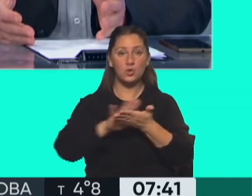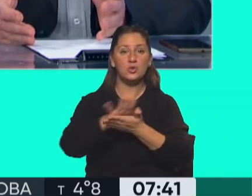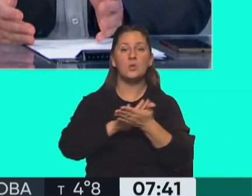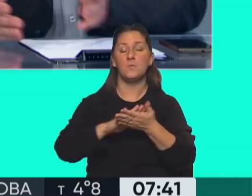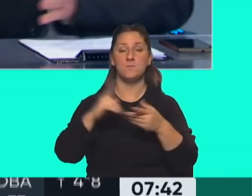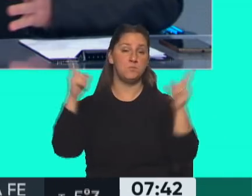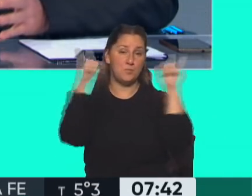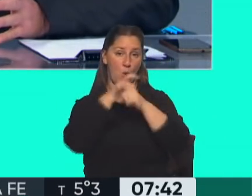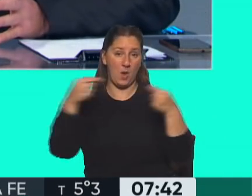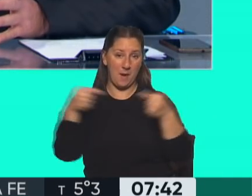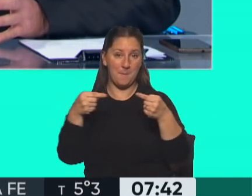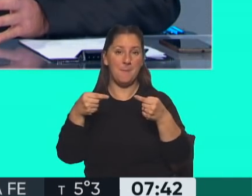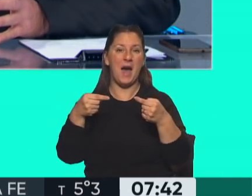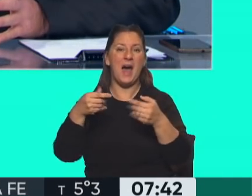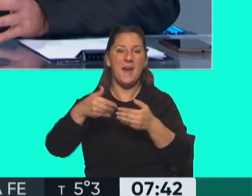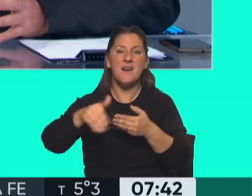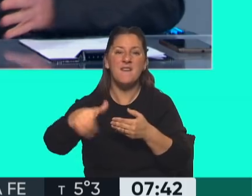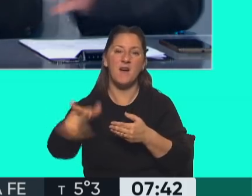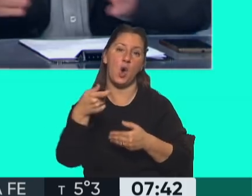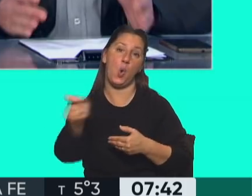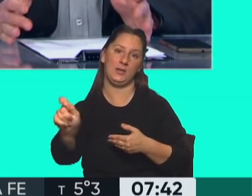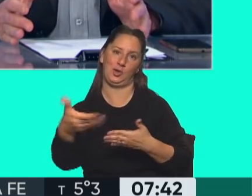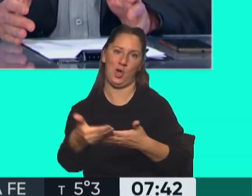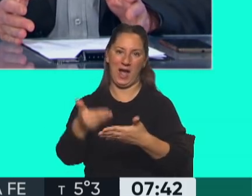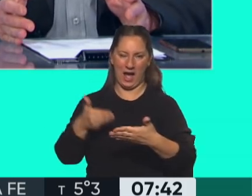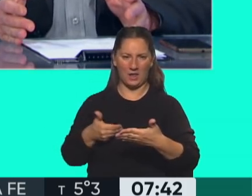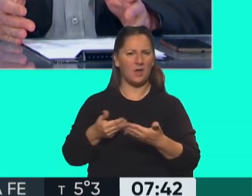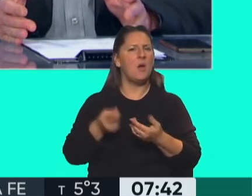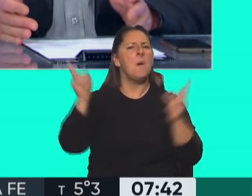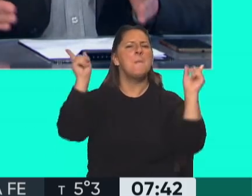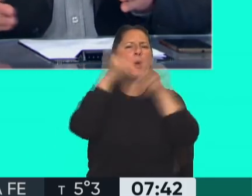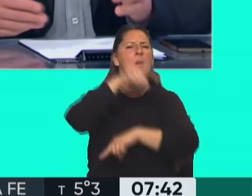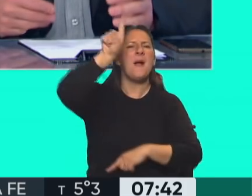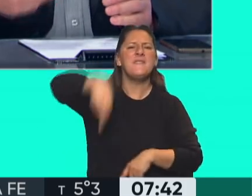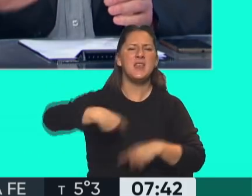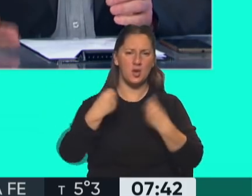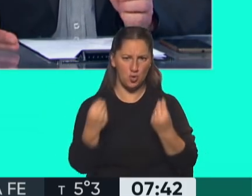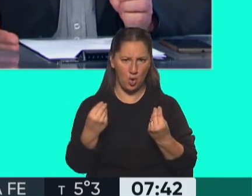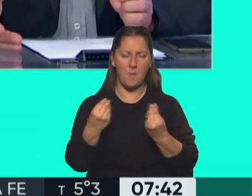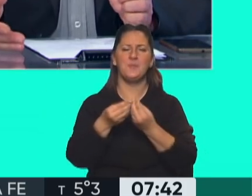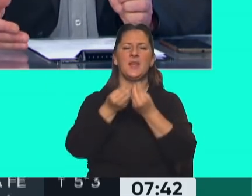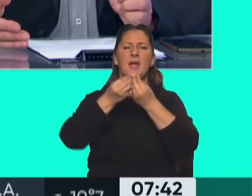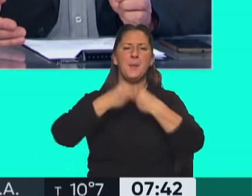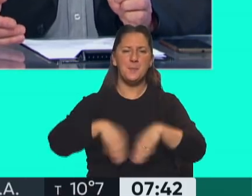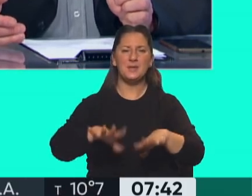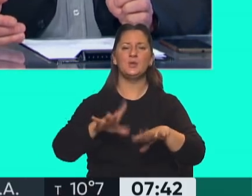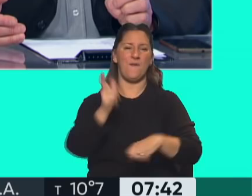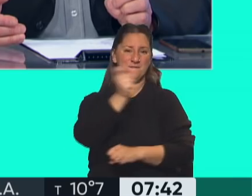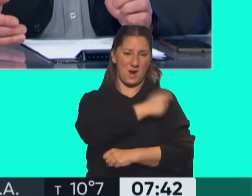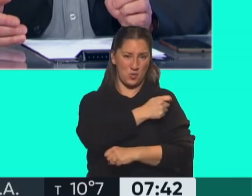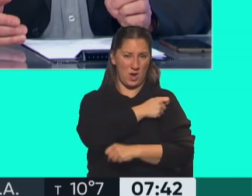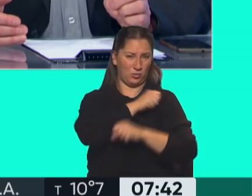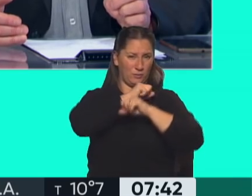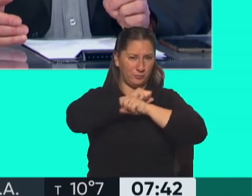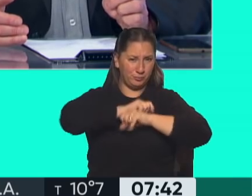controversia antes de llegar a la etapa del juicio. Recordamos cómo arrancó toda esta historia, cuando fue el inicio de la vacunación